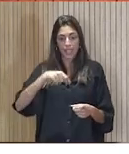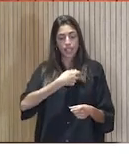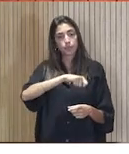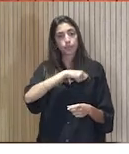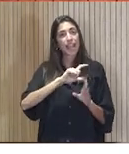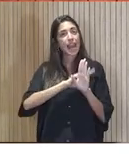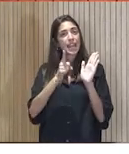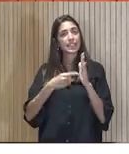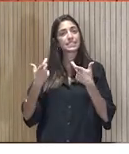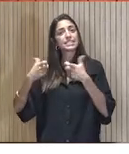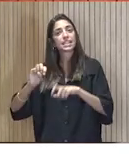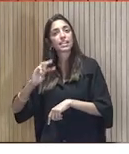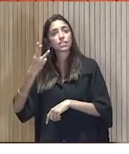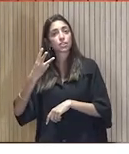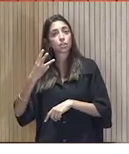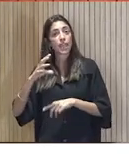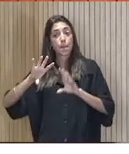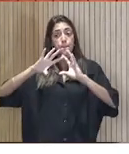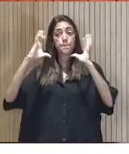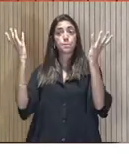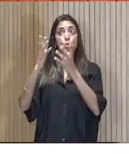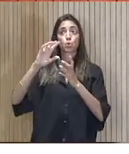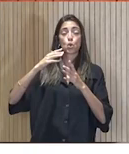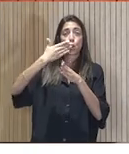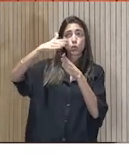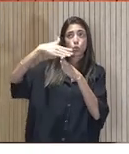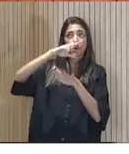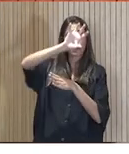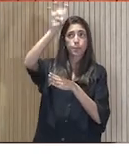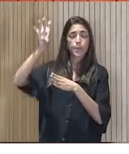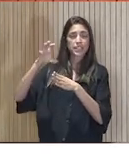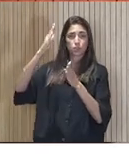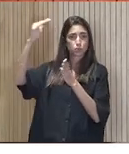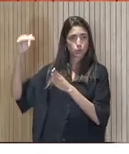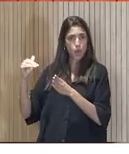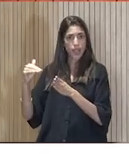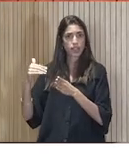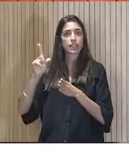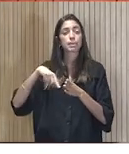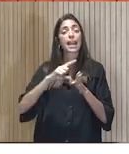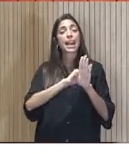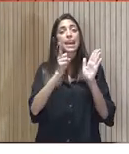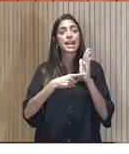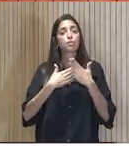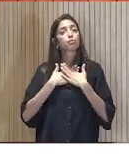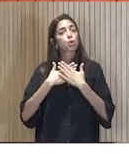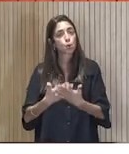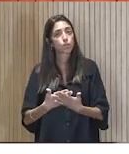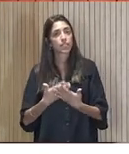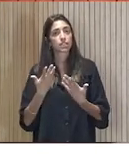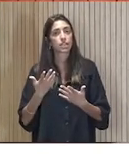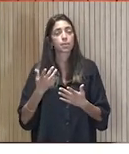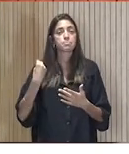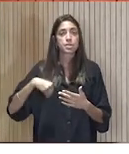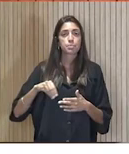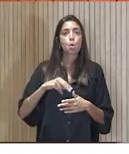sector que no la tiene prácticamente casi ningún país en el mundo que yo conozca. Tenemos una ley de voluntariado que no existe en países como Suecia,